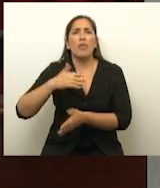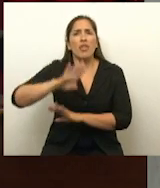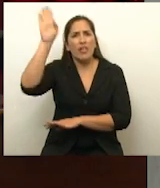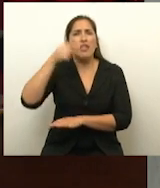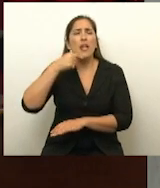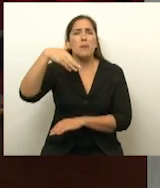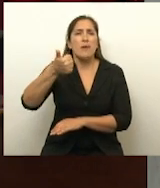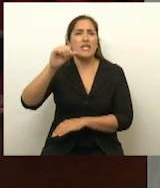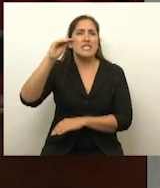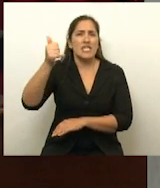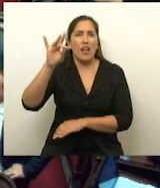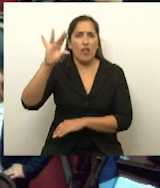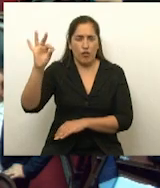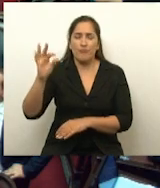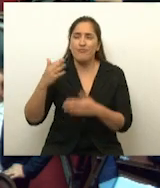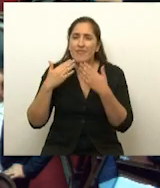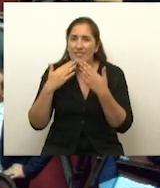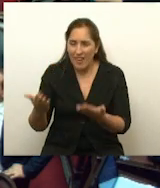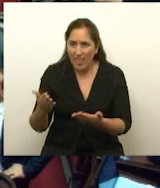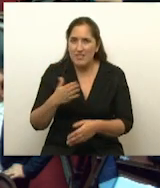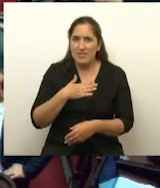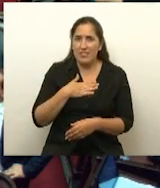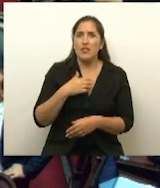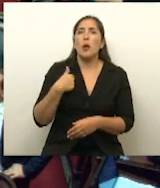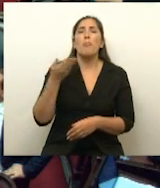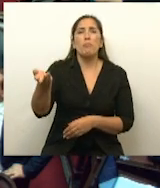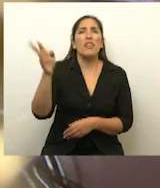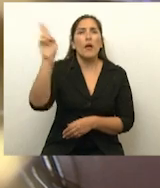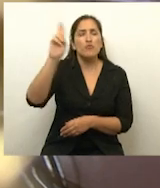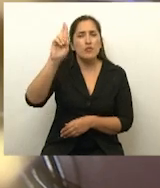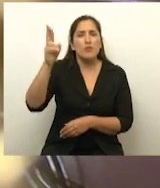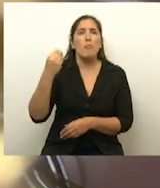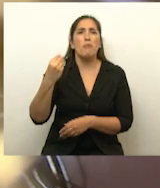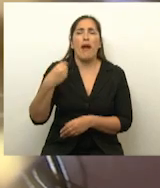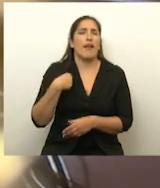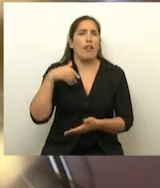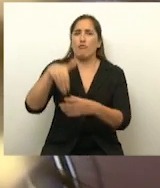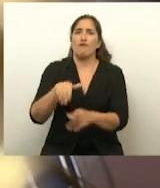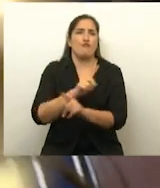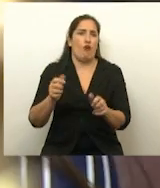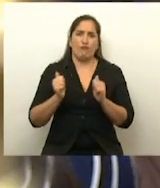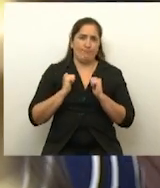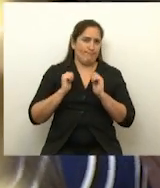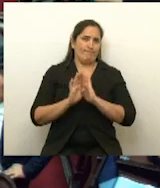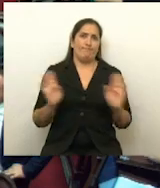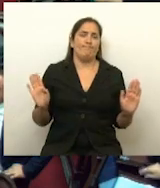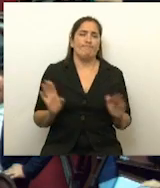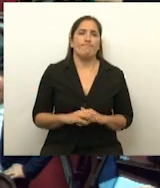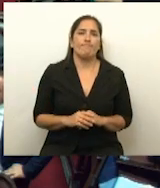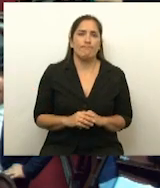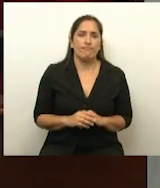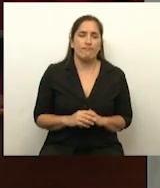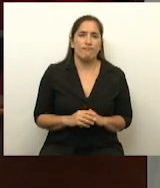Machado. Gracias, señor presidente. Para solicitar autorización para obtenerme en esta votación. Sí,